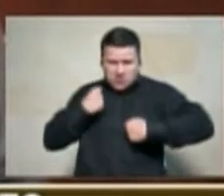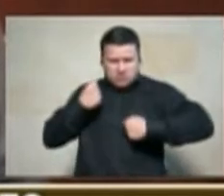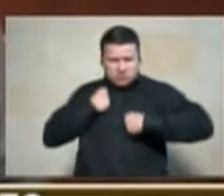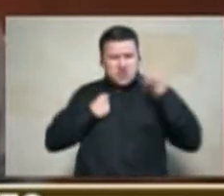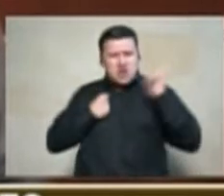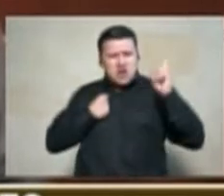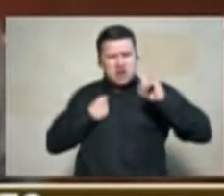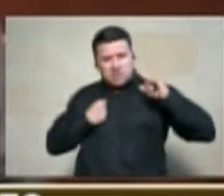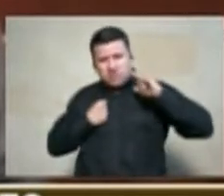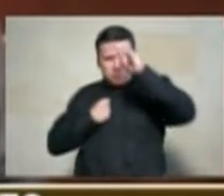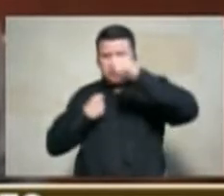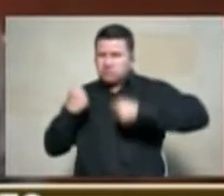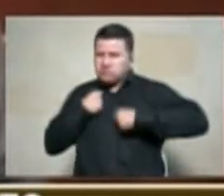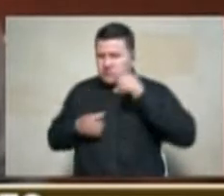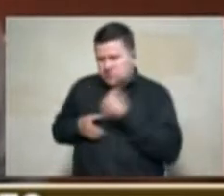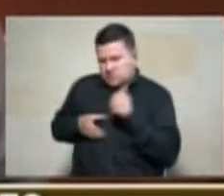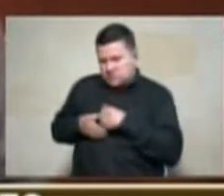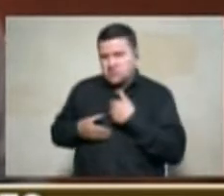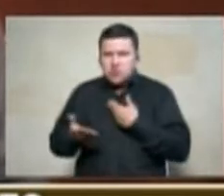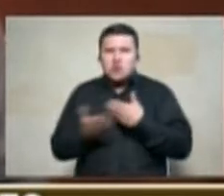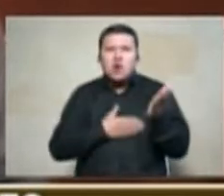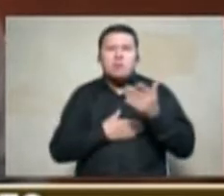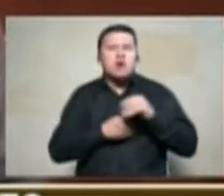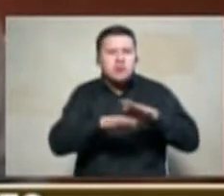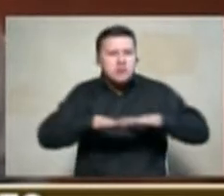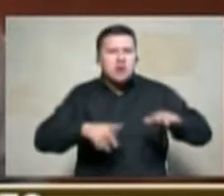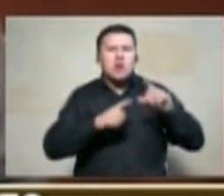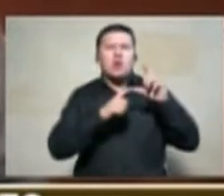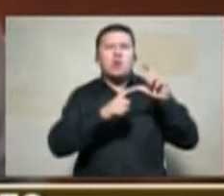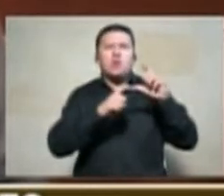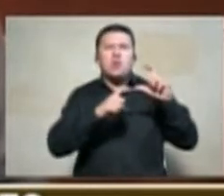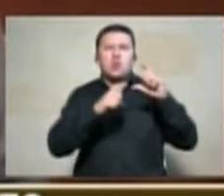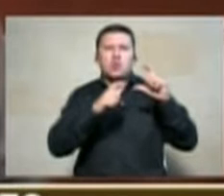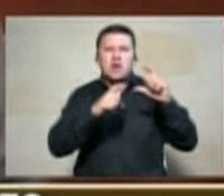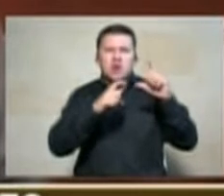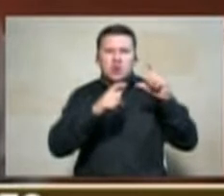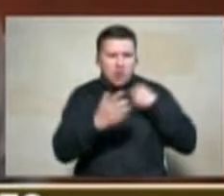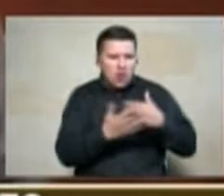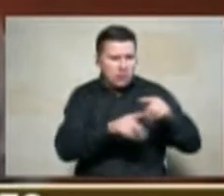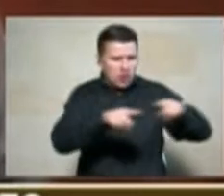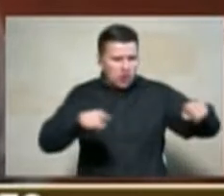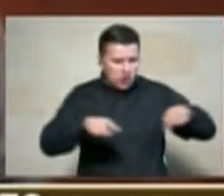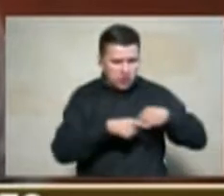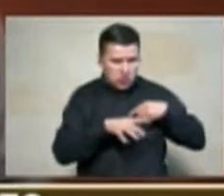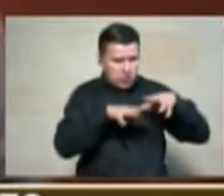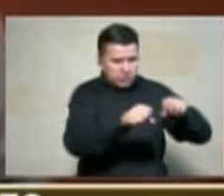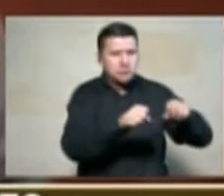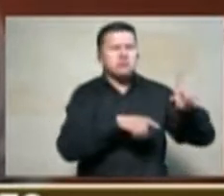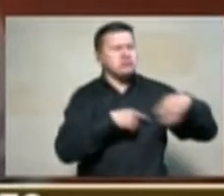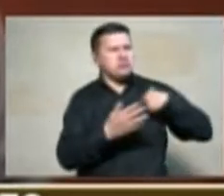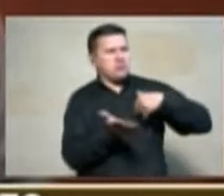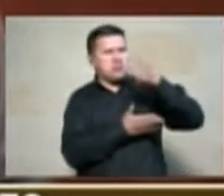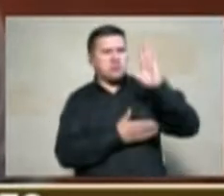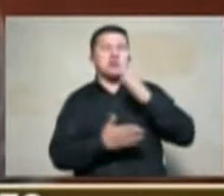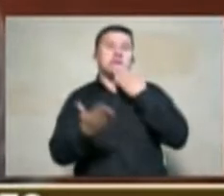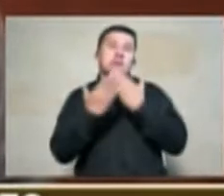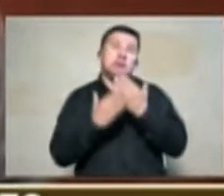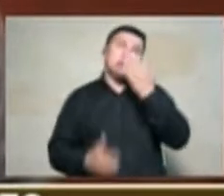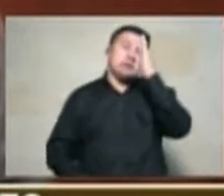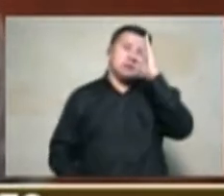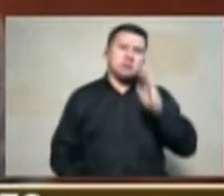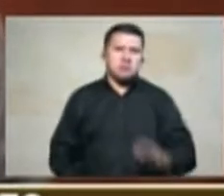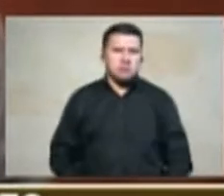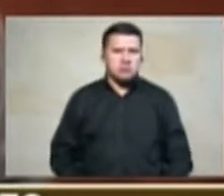aérea compré una tierra cerca a Cúcuta la cual me fue despojada le doy gracias a Dios